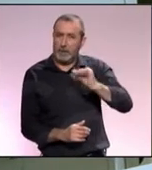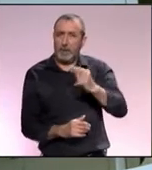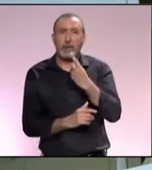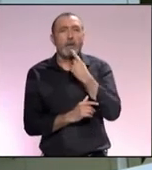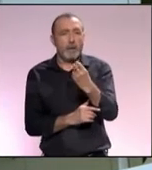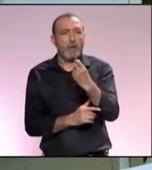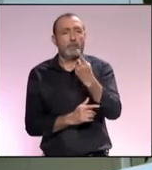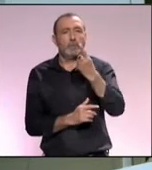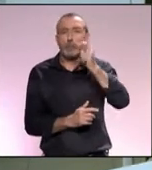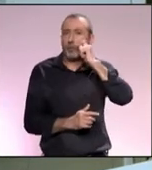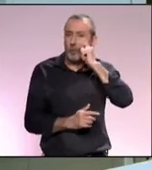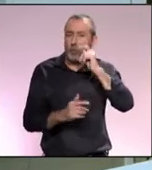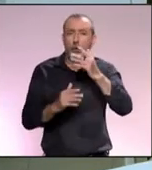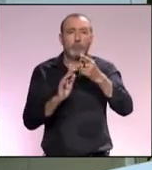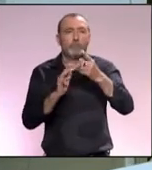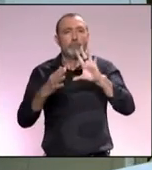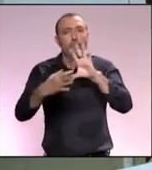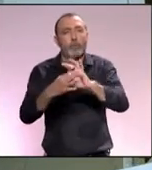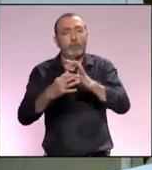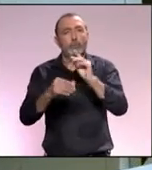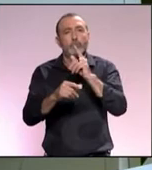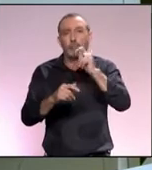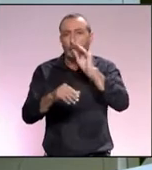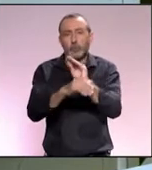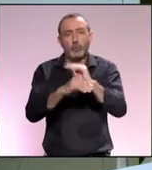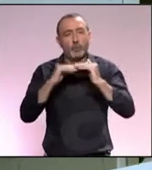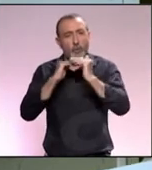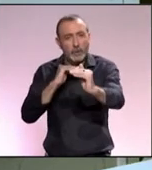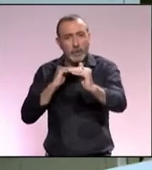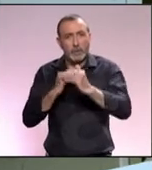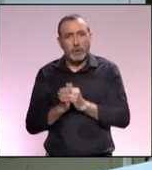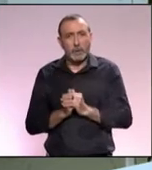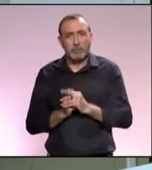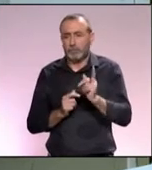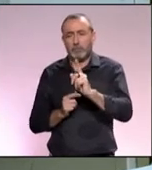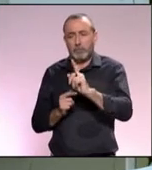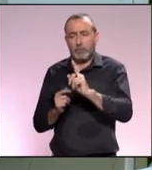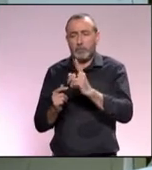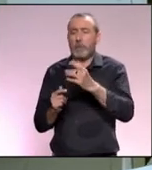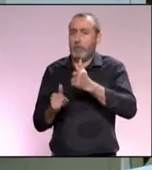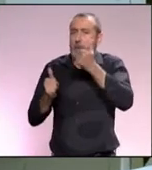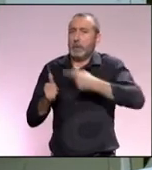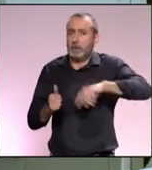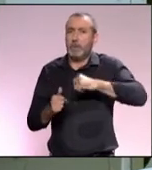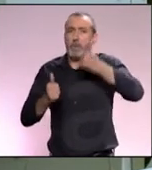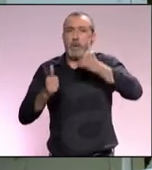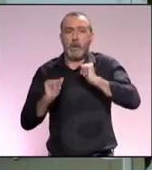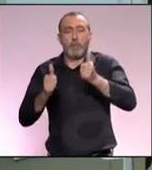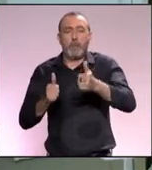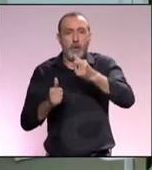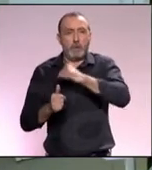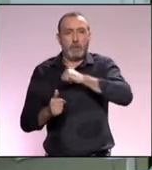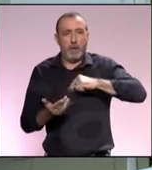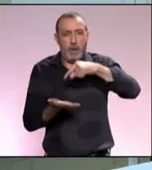turismo en condiciones sostenibles? No, no necesariamente. decir, cada vez vamos siendo más autoexigentes y vamos